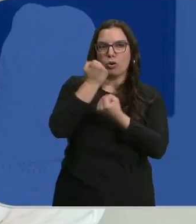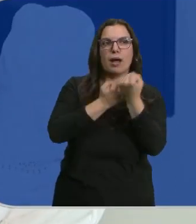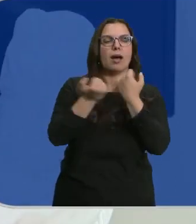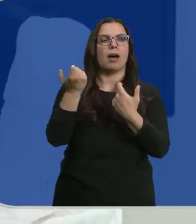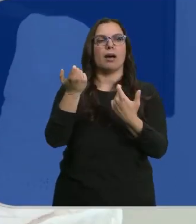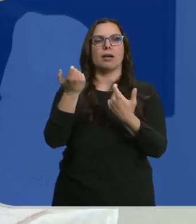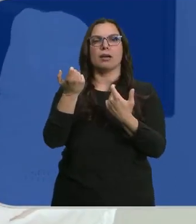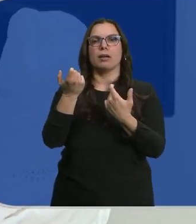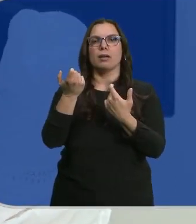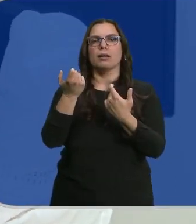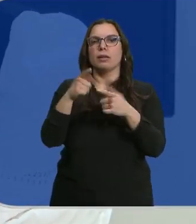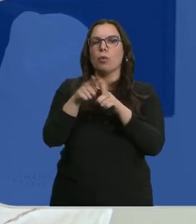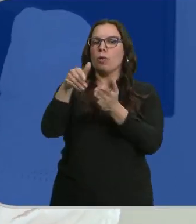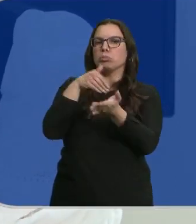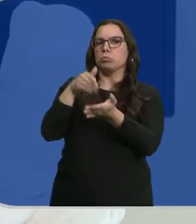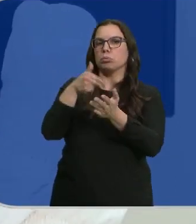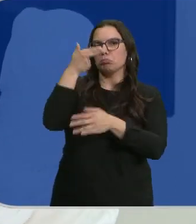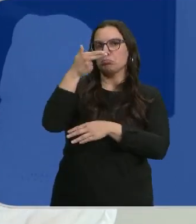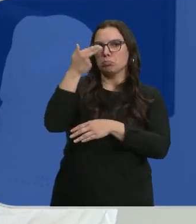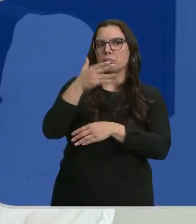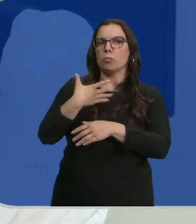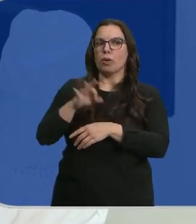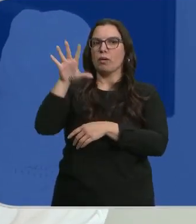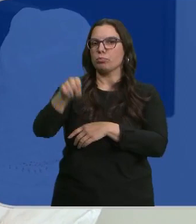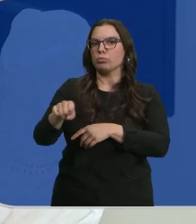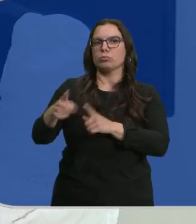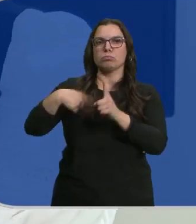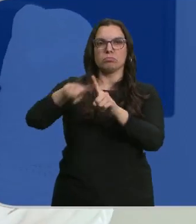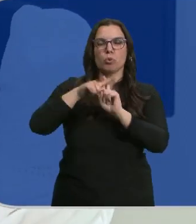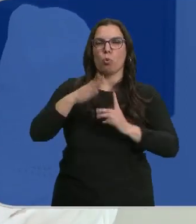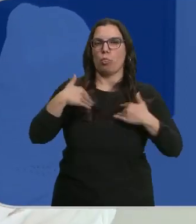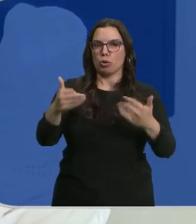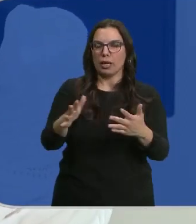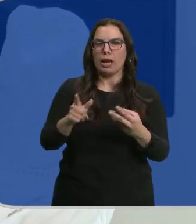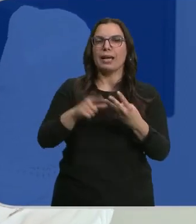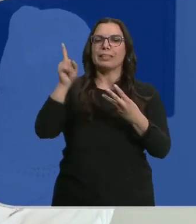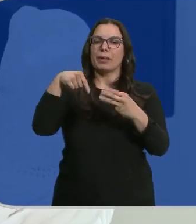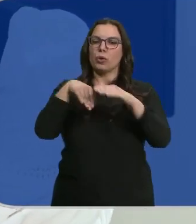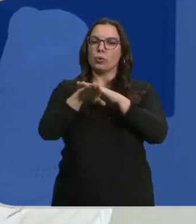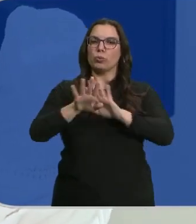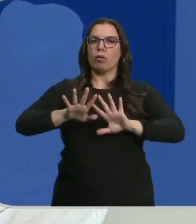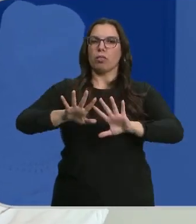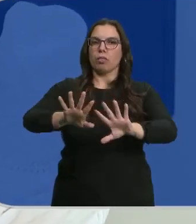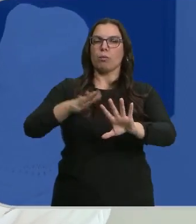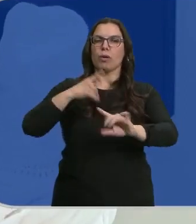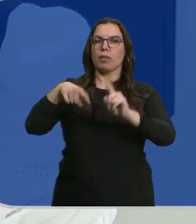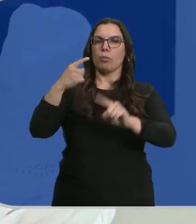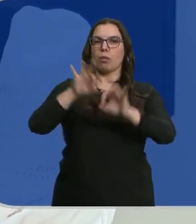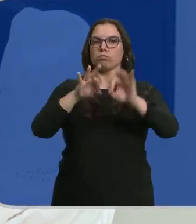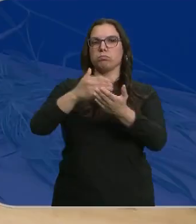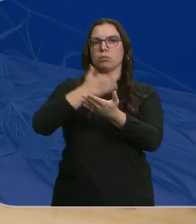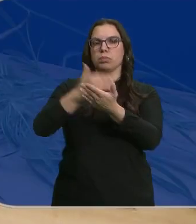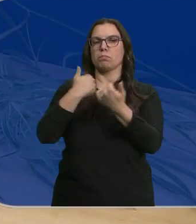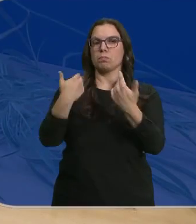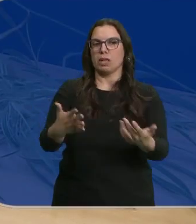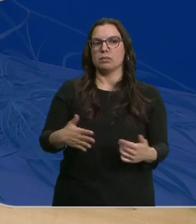en el caso de la cuenta a vista, con una rentabilidad interesante, pero que pueda recuperarlo en cualquier momento. Y un depósito que te permite tener una rentabilidad aún